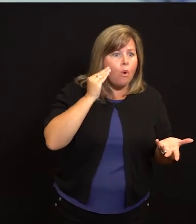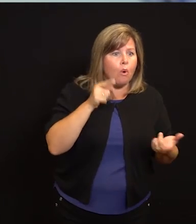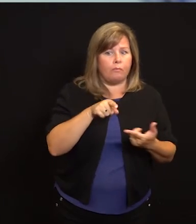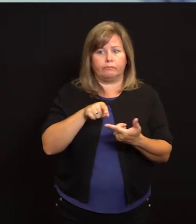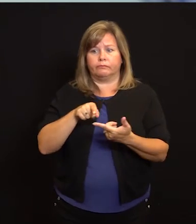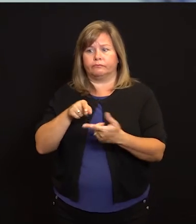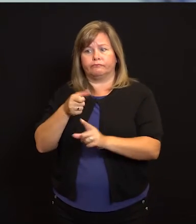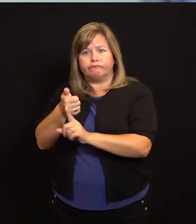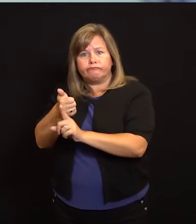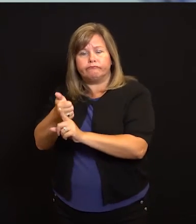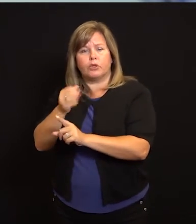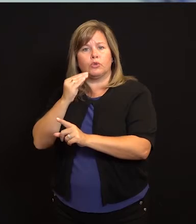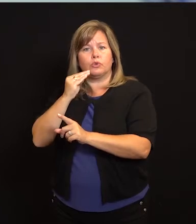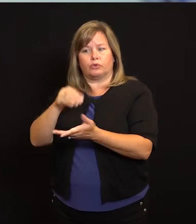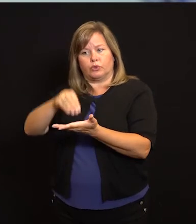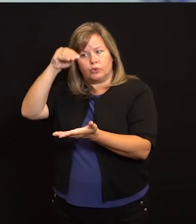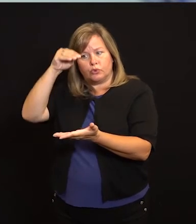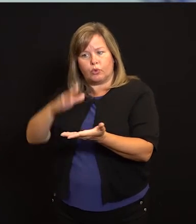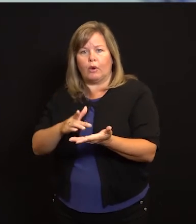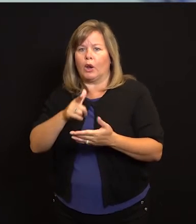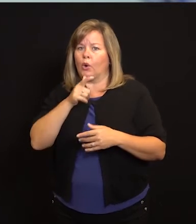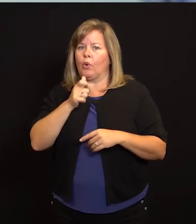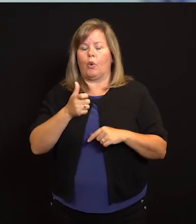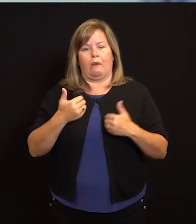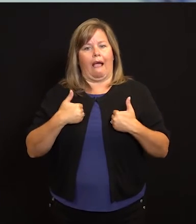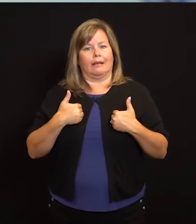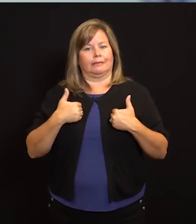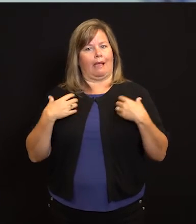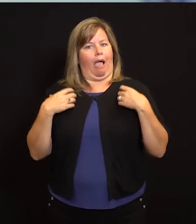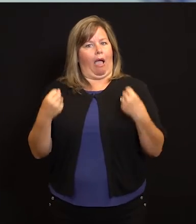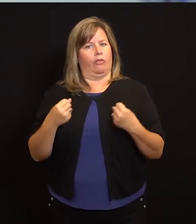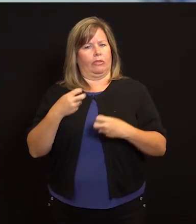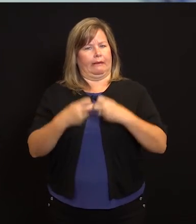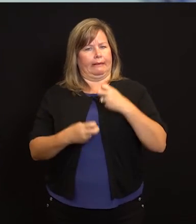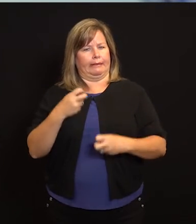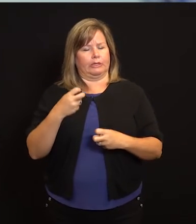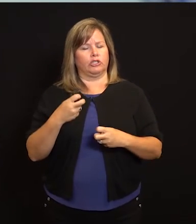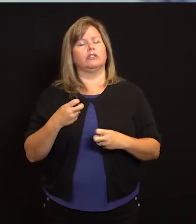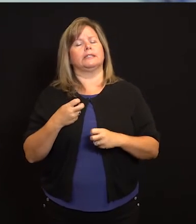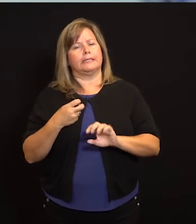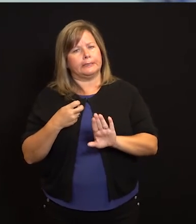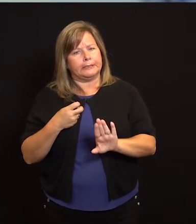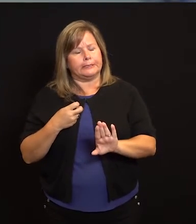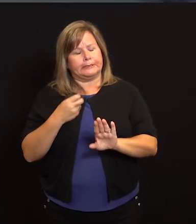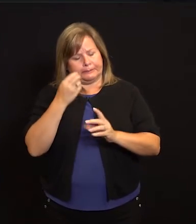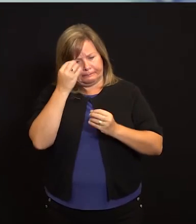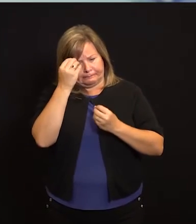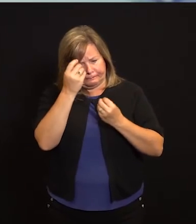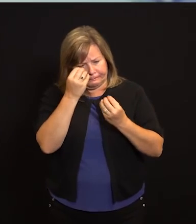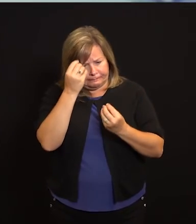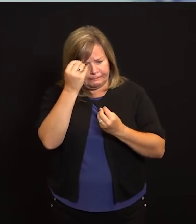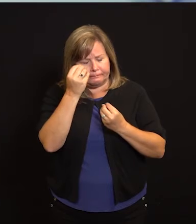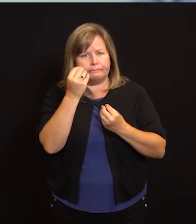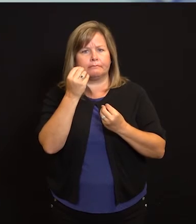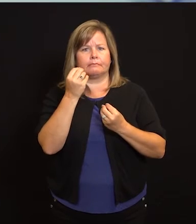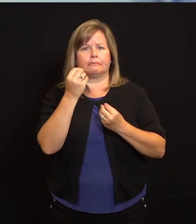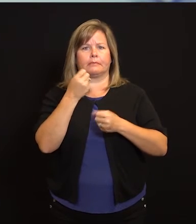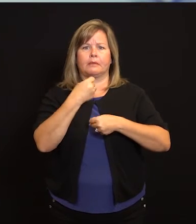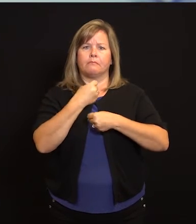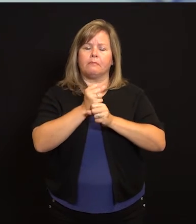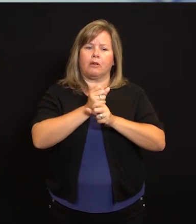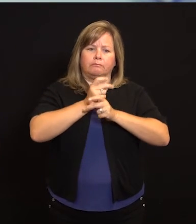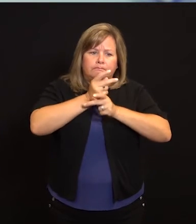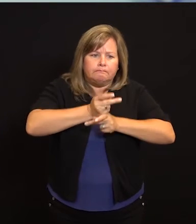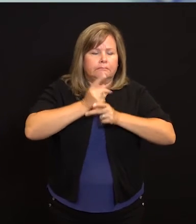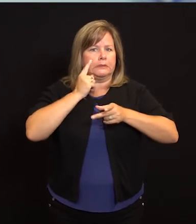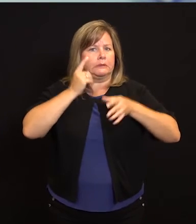cuidadosamente de esa opción virtual. Hacer lo que pueda para proteger a su hijo y la familia en casa. Estas son decisiones difíciles